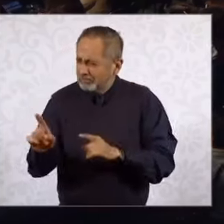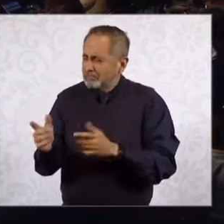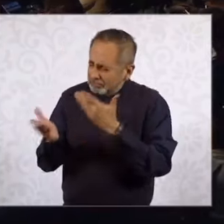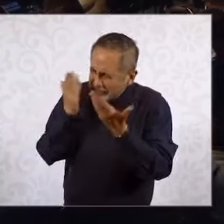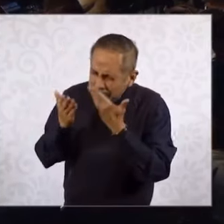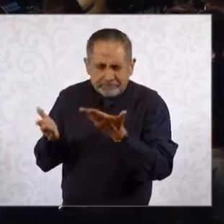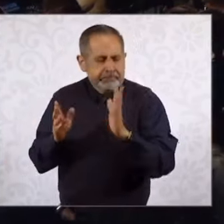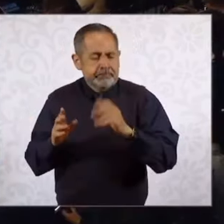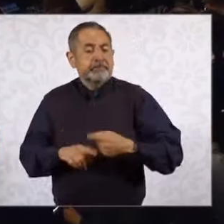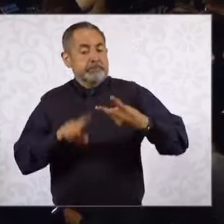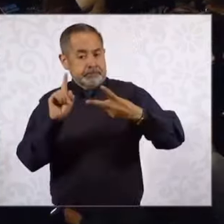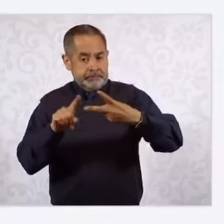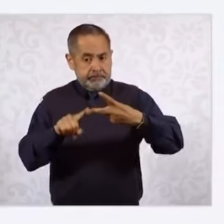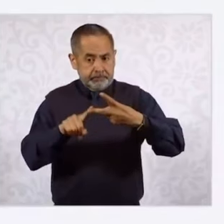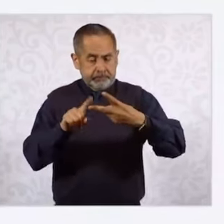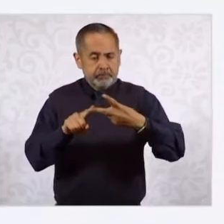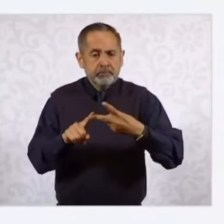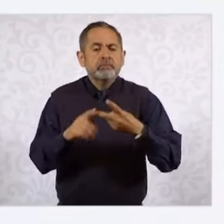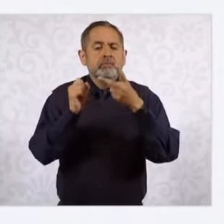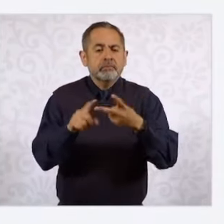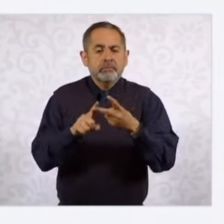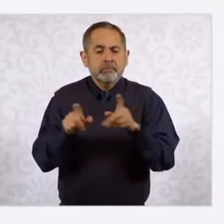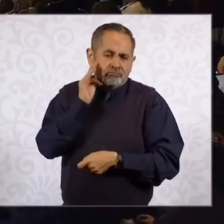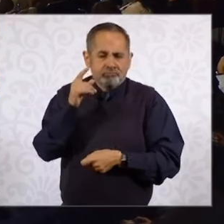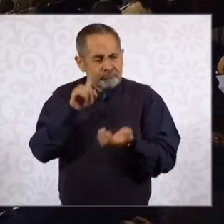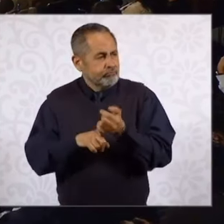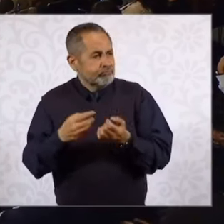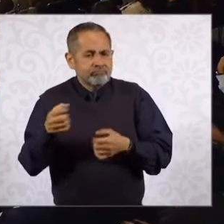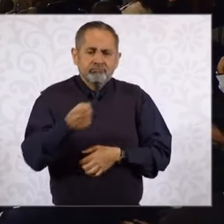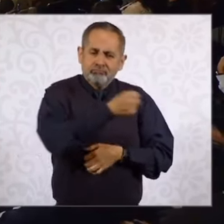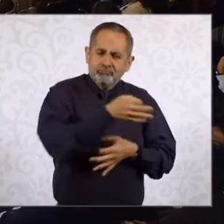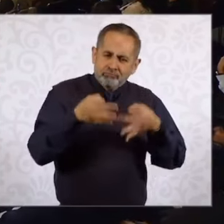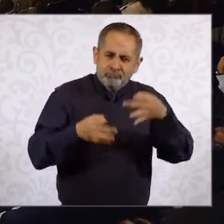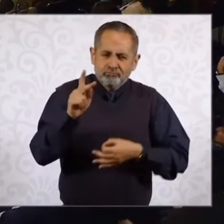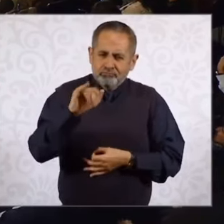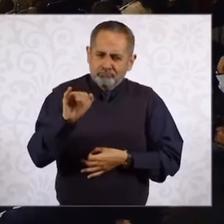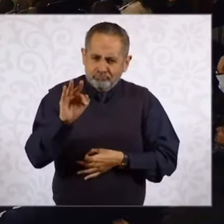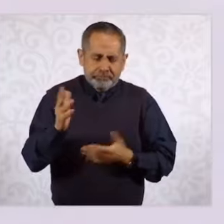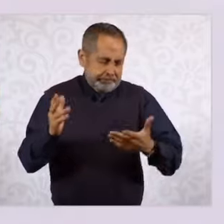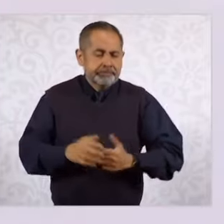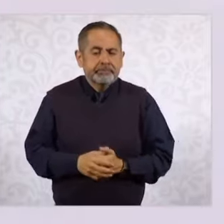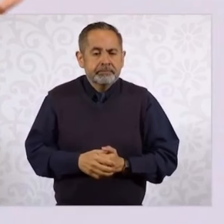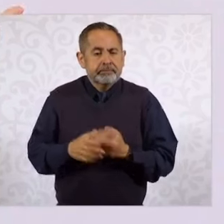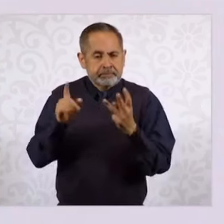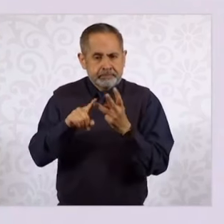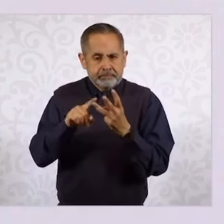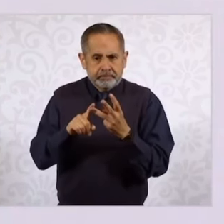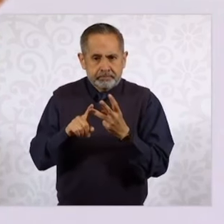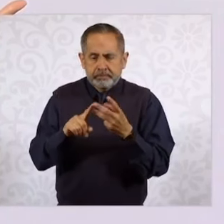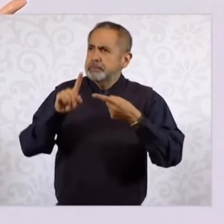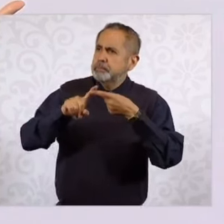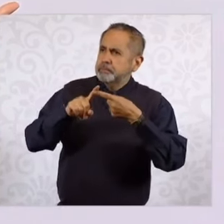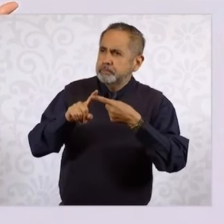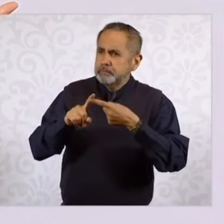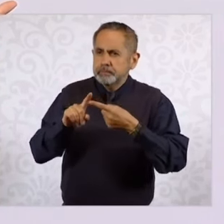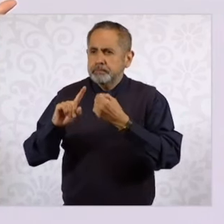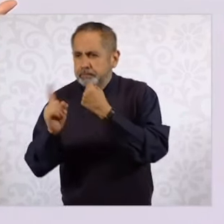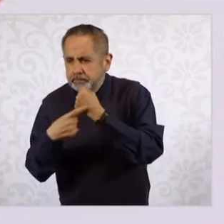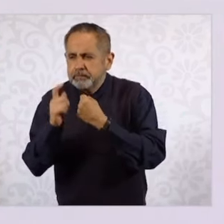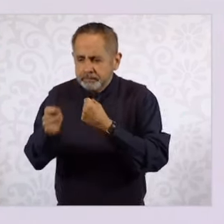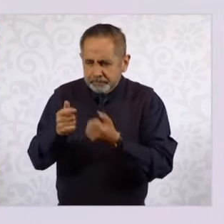El segundo es la consolidación de la Guardia Nacional. La tercera tiene que ver con atención a las causas,